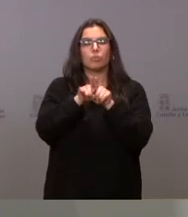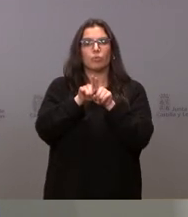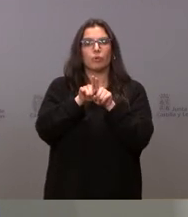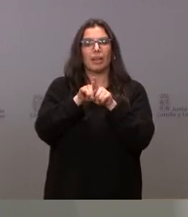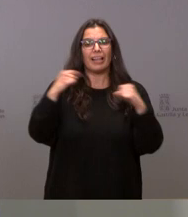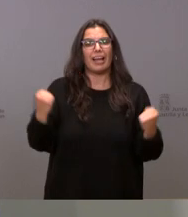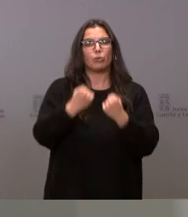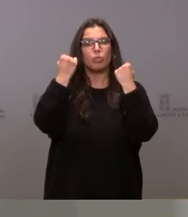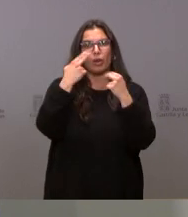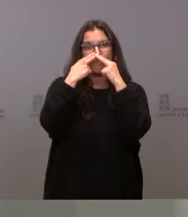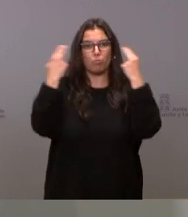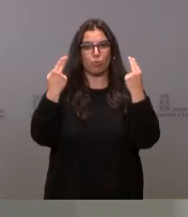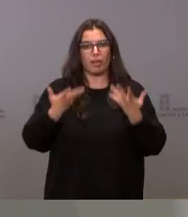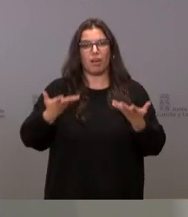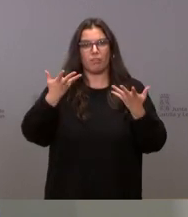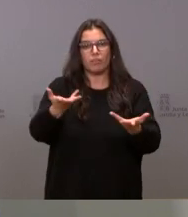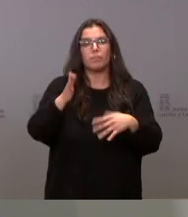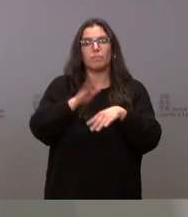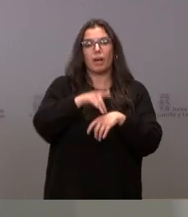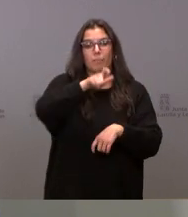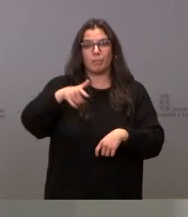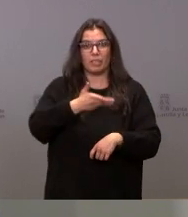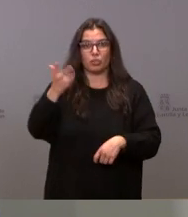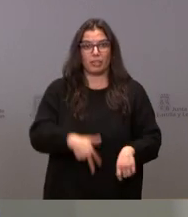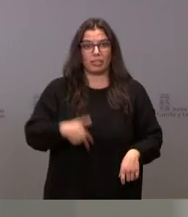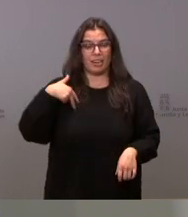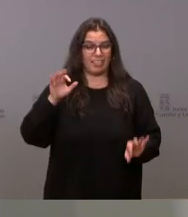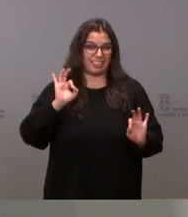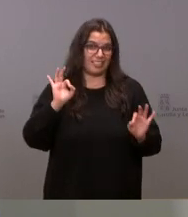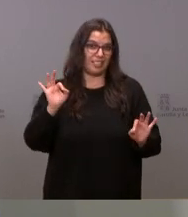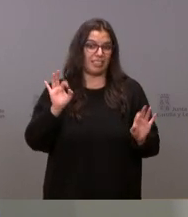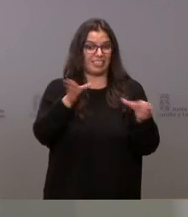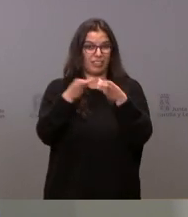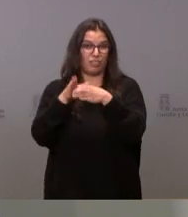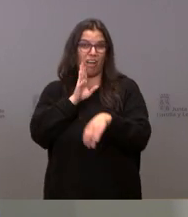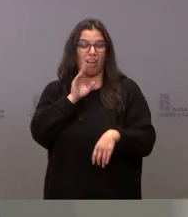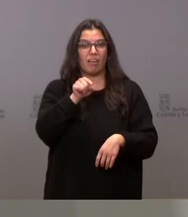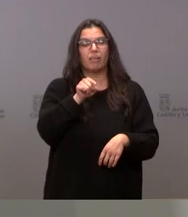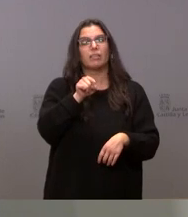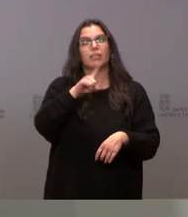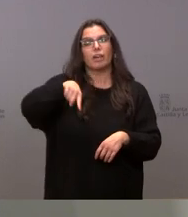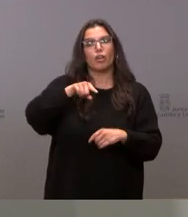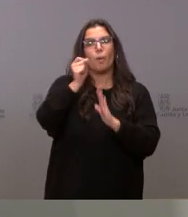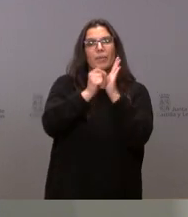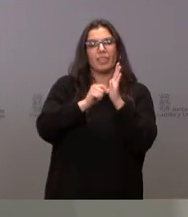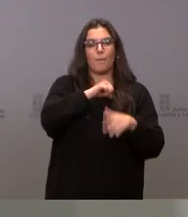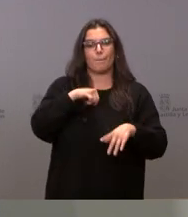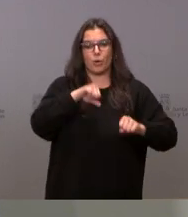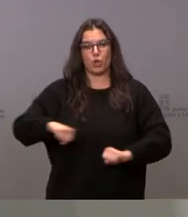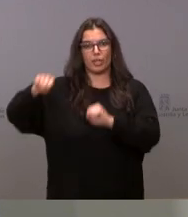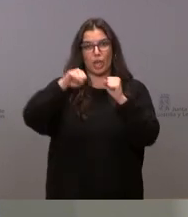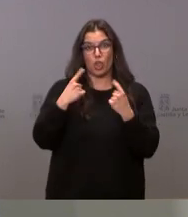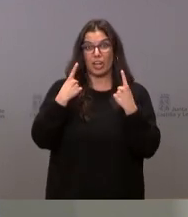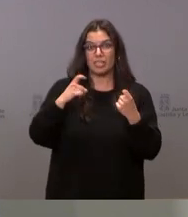públicas que contribuyan a que el conjunto de la ciudadanía, especialmente estos sectores, adopte las medidas de autoprotección necesarias